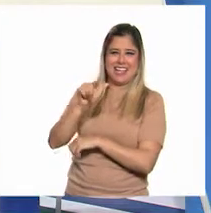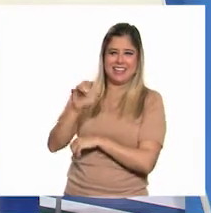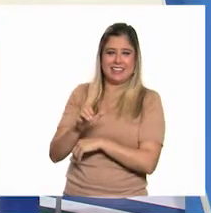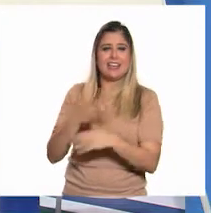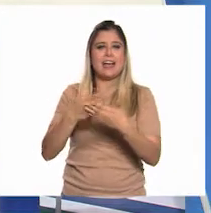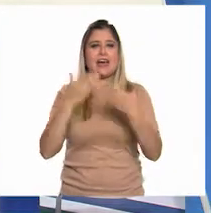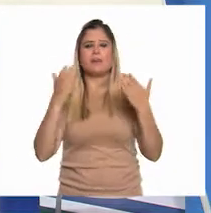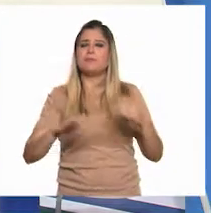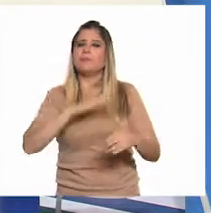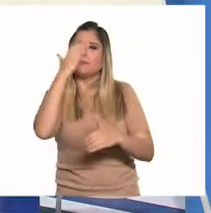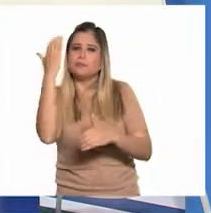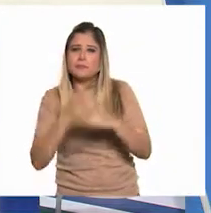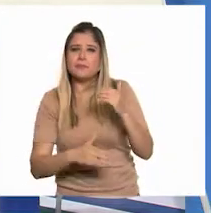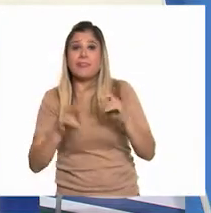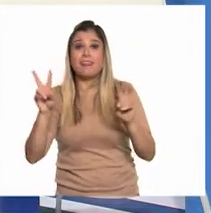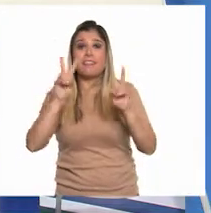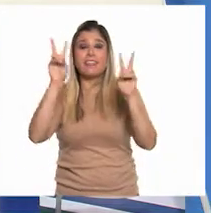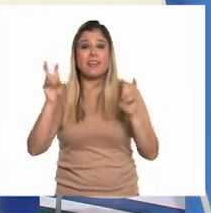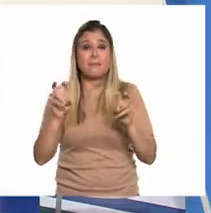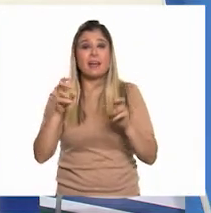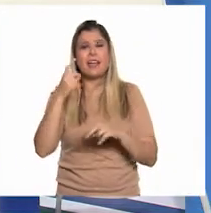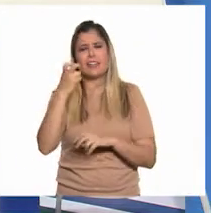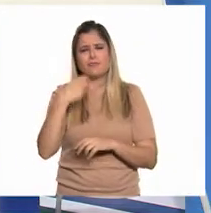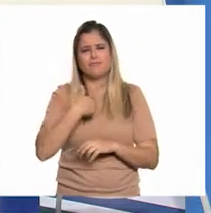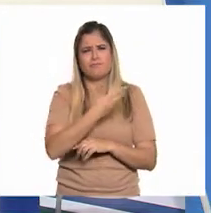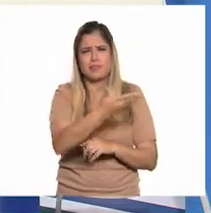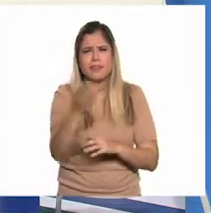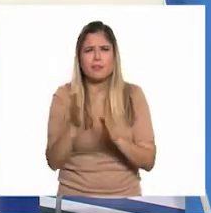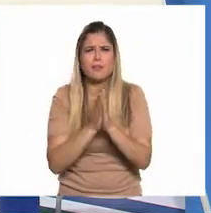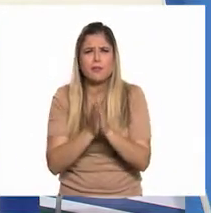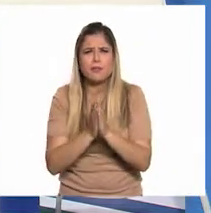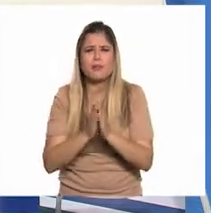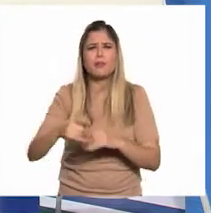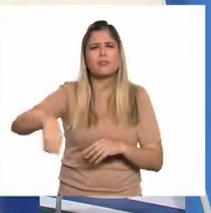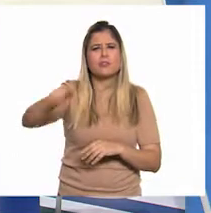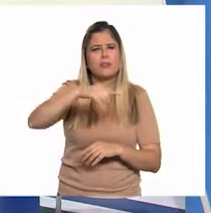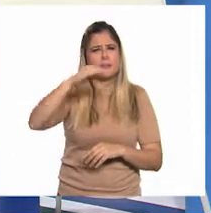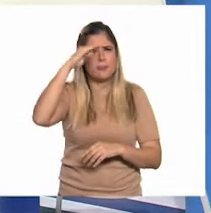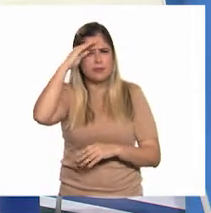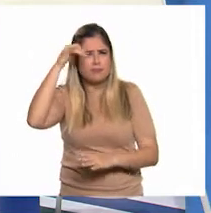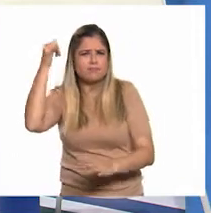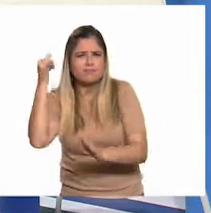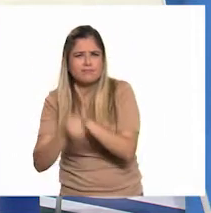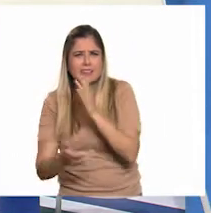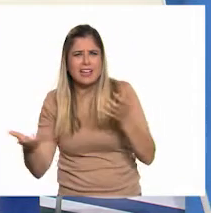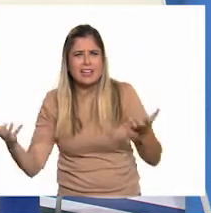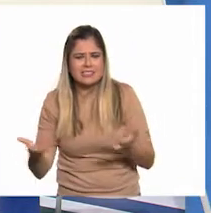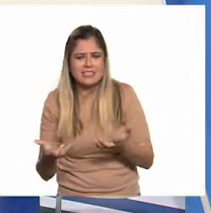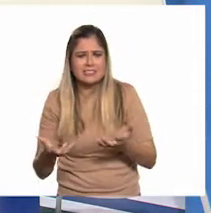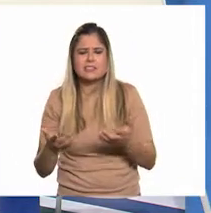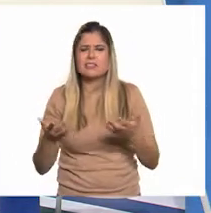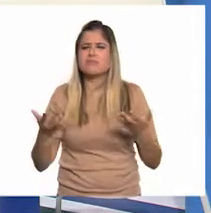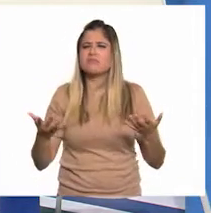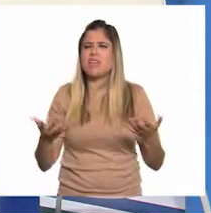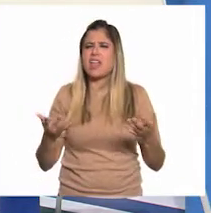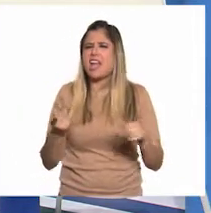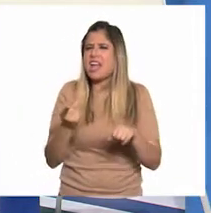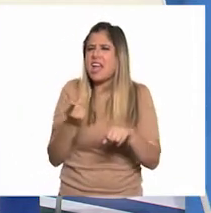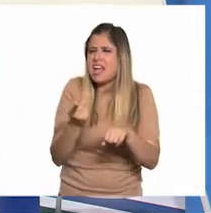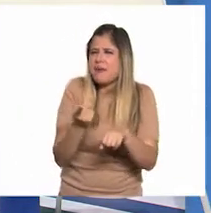Concluyamos ahora con nuestro tema. Para ello les pido que hagan la siguiente reflexión. ¿Qué pasaría